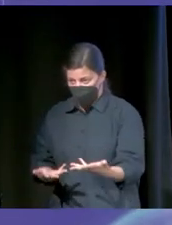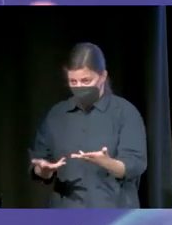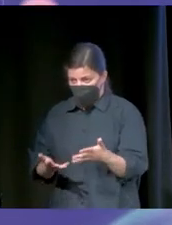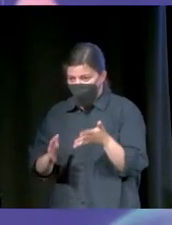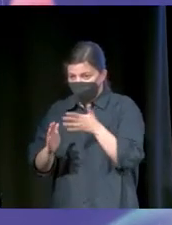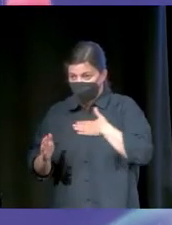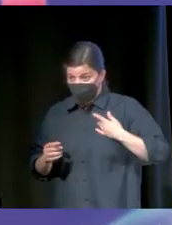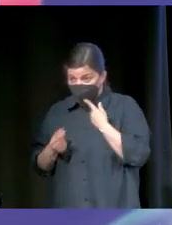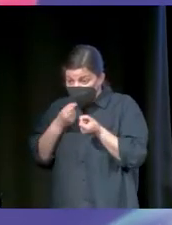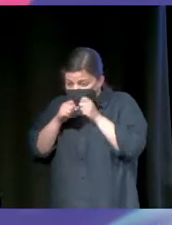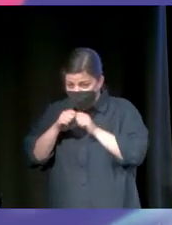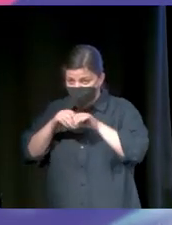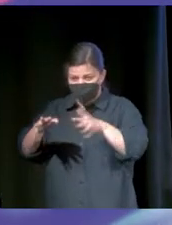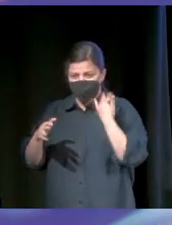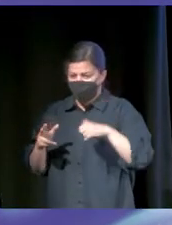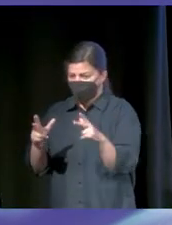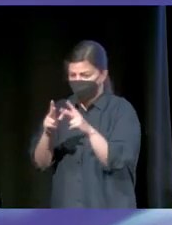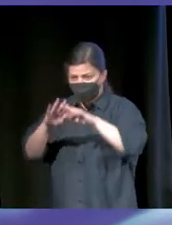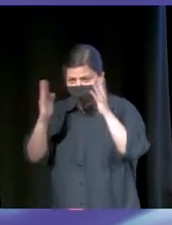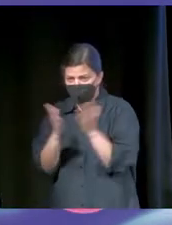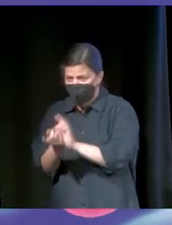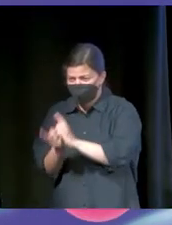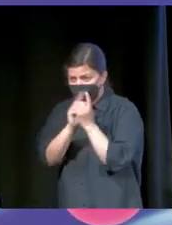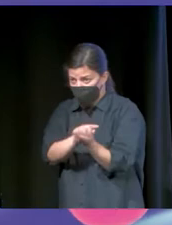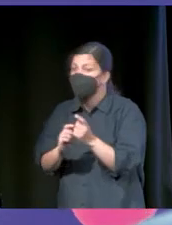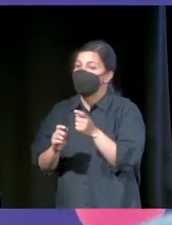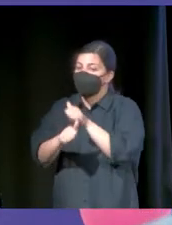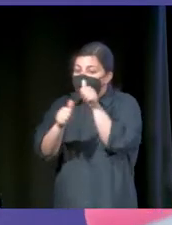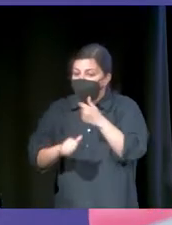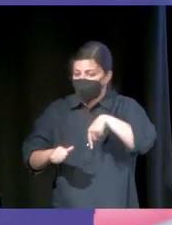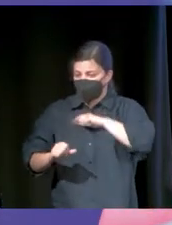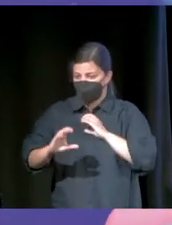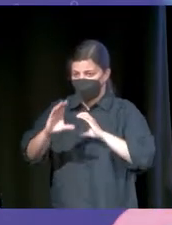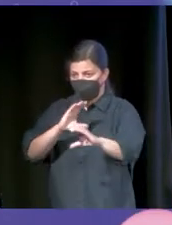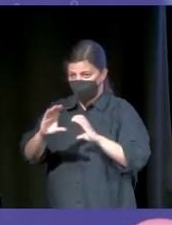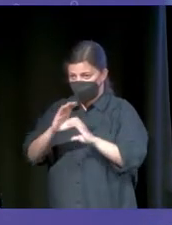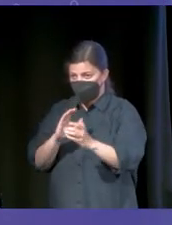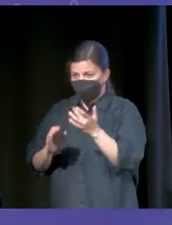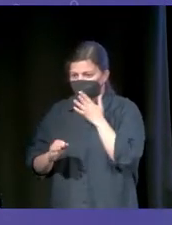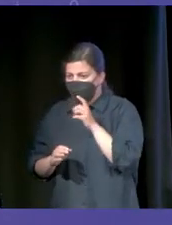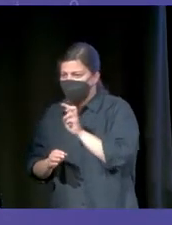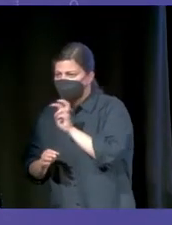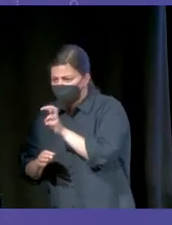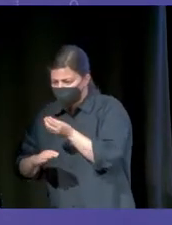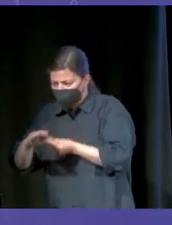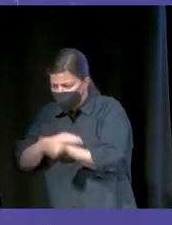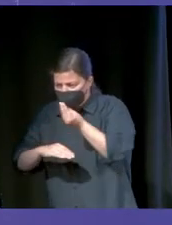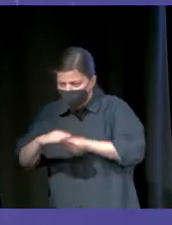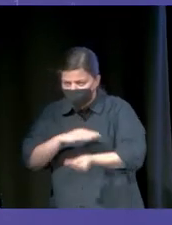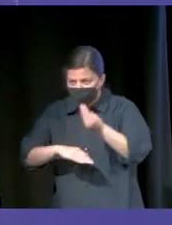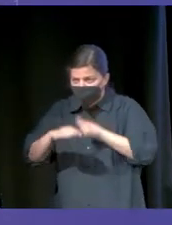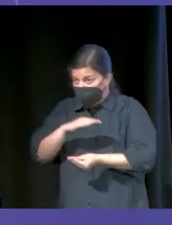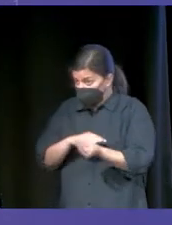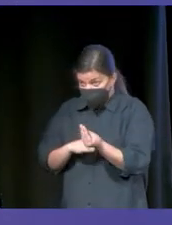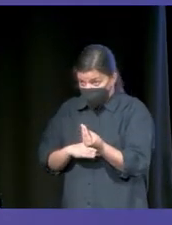cambiemos la forma, a nivel de sociedad global, cómo nos comunicamos. Si os digo que cada segundo nacen bebés, nada nuevo. Pero si os